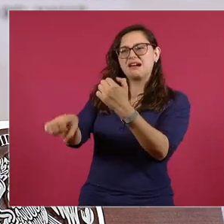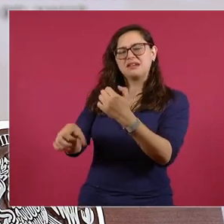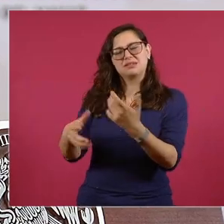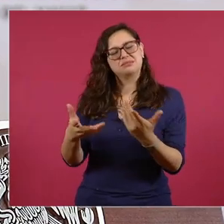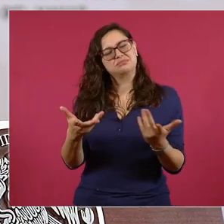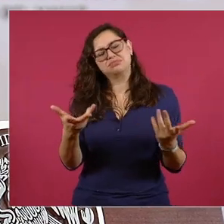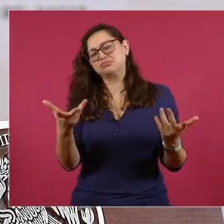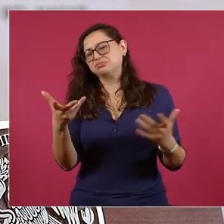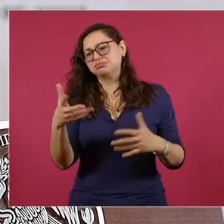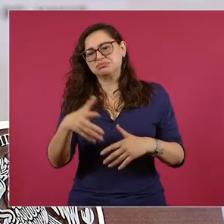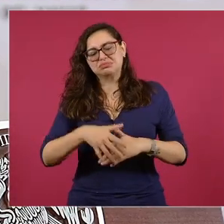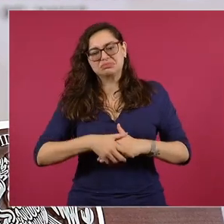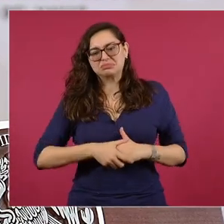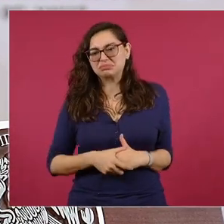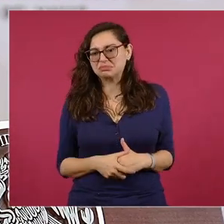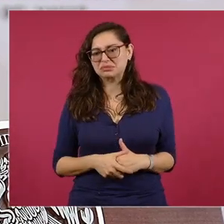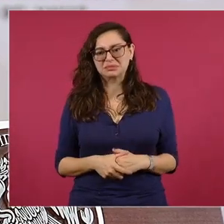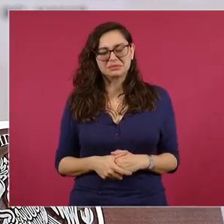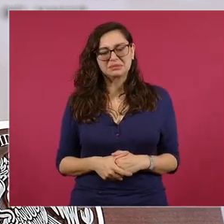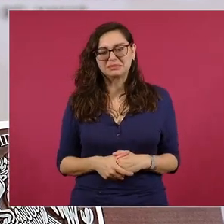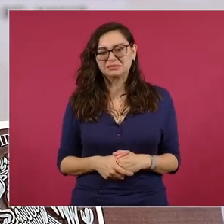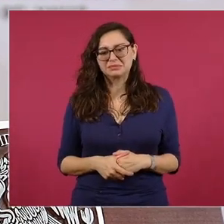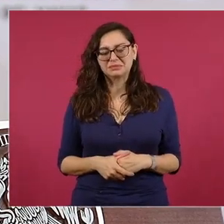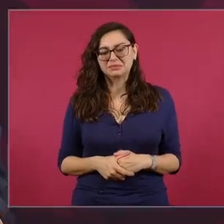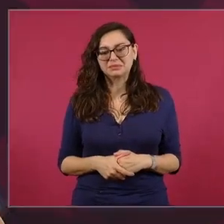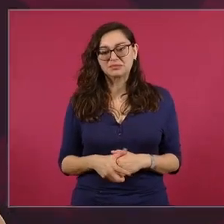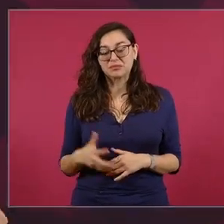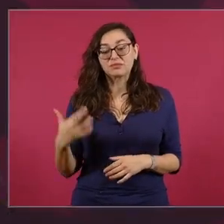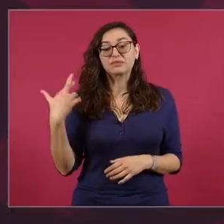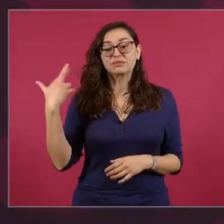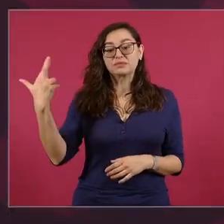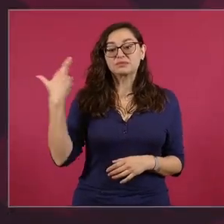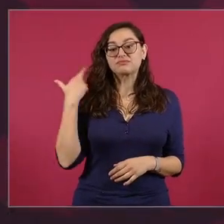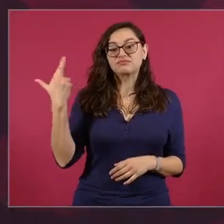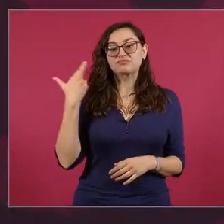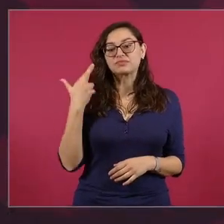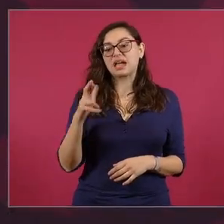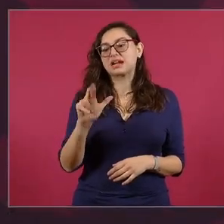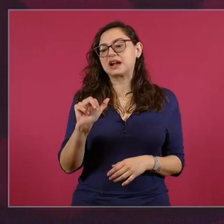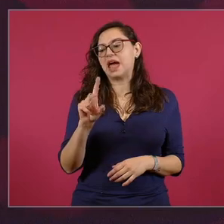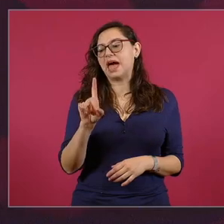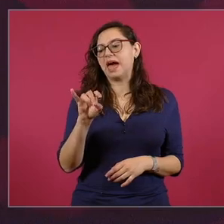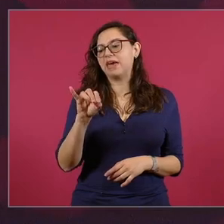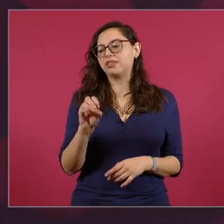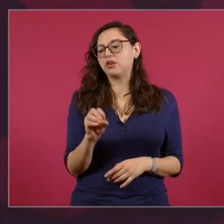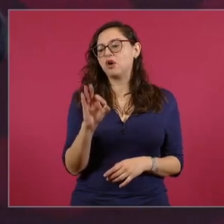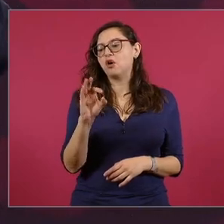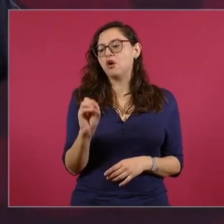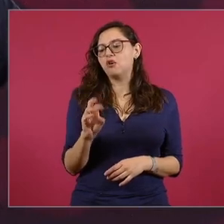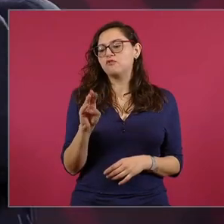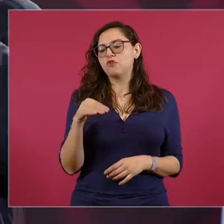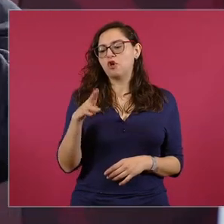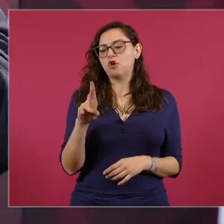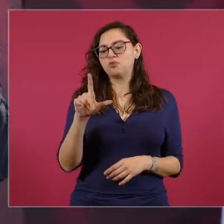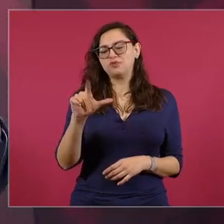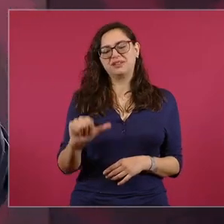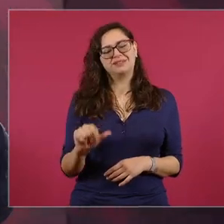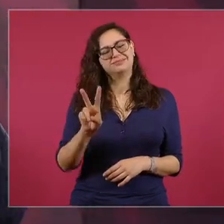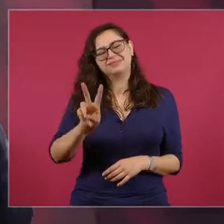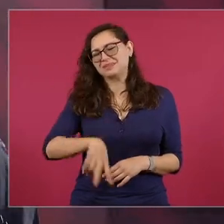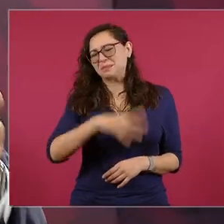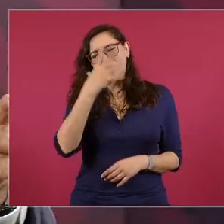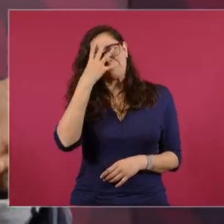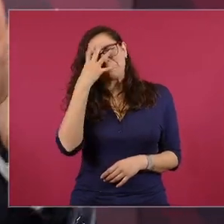esta cadena de radio fórmula de pena ajena,